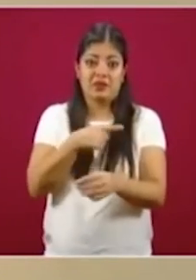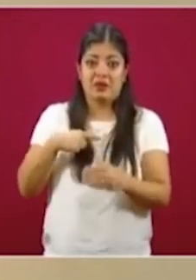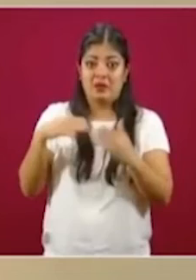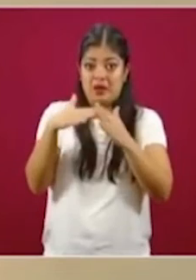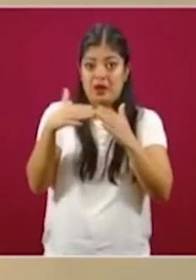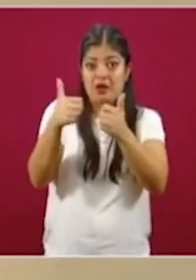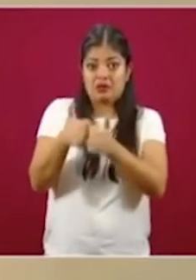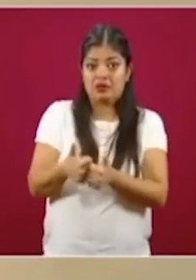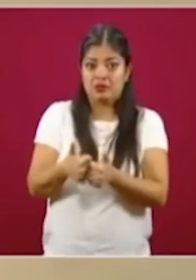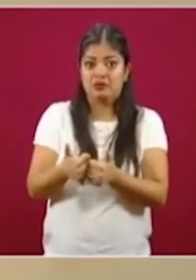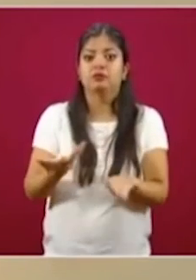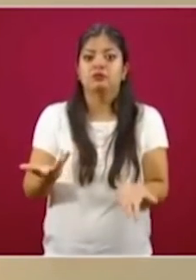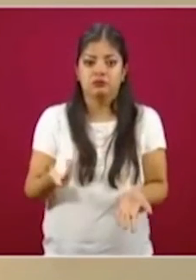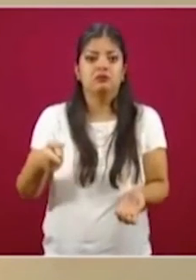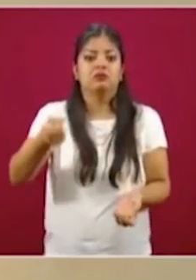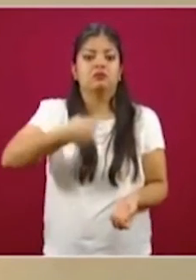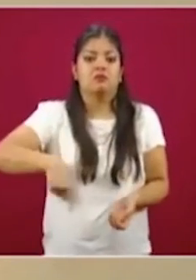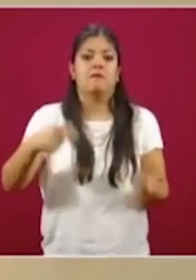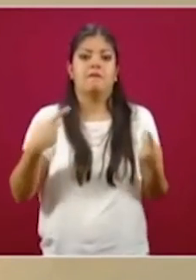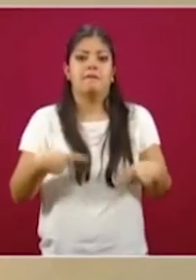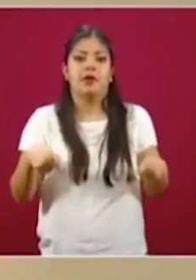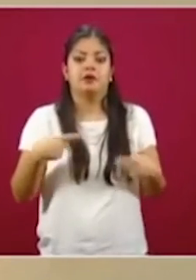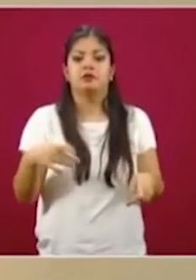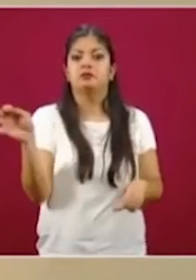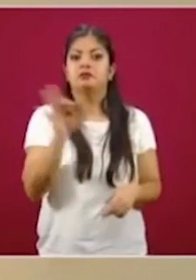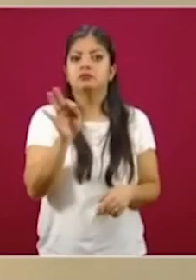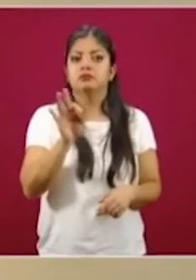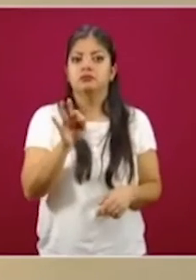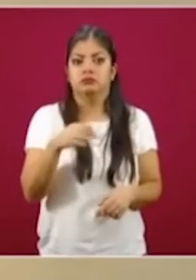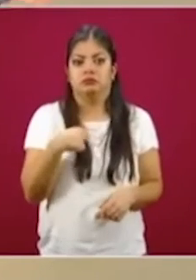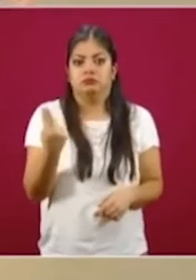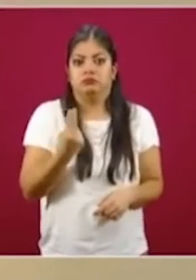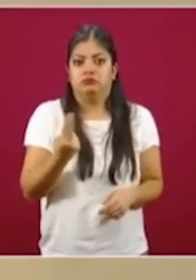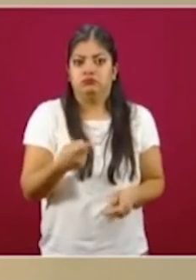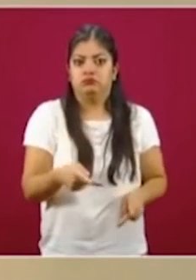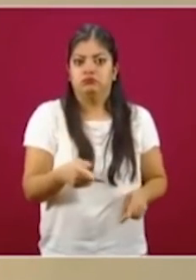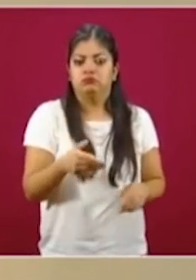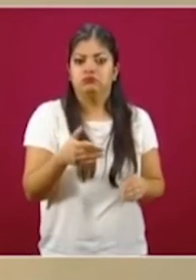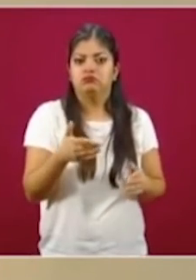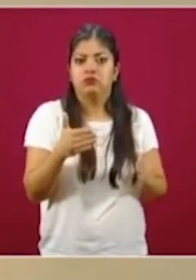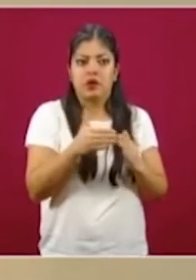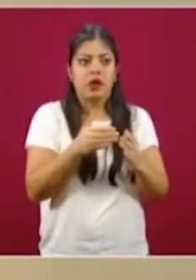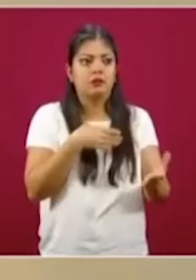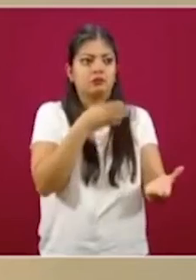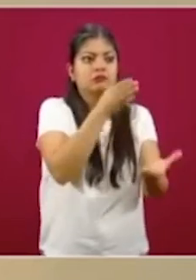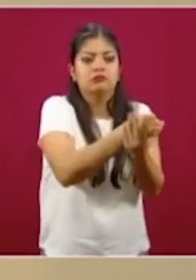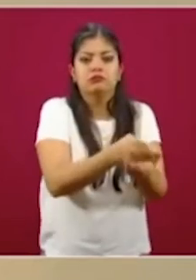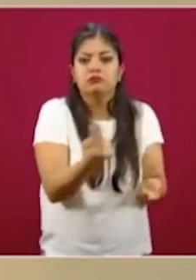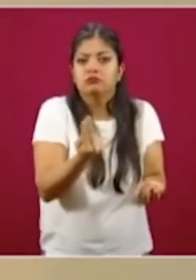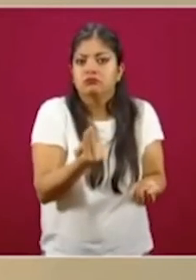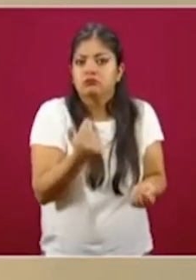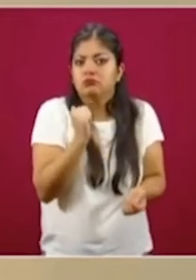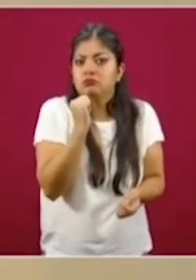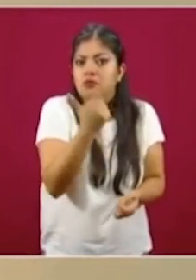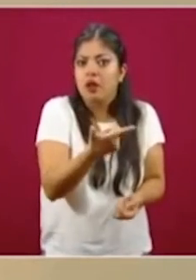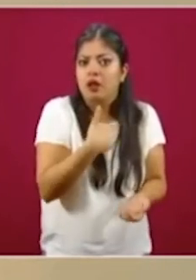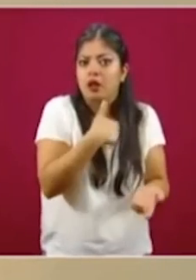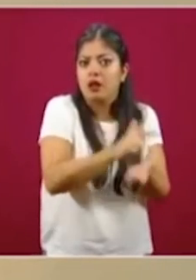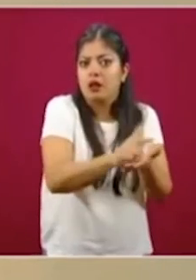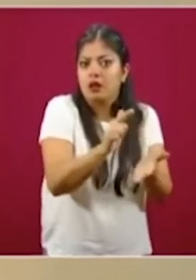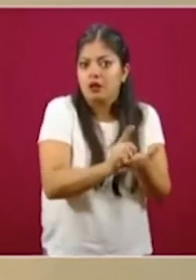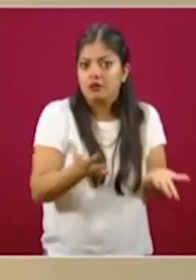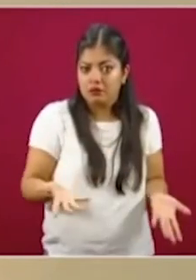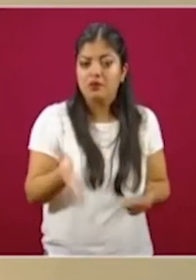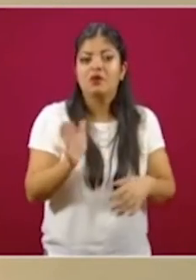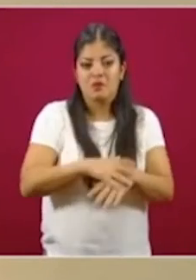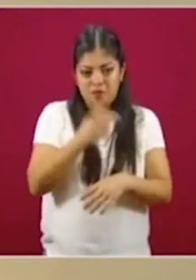casa, pues ¿qué pasa con las personas cuyo trabajo depende de poder ir a las casas de alguien más? En ese sentido, queremos